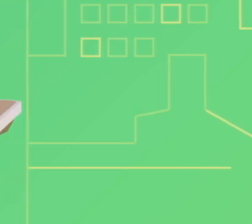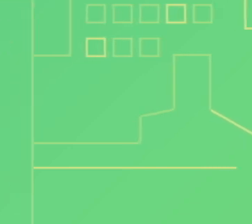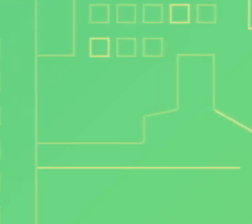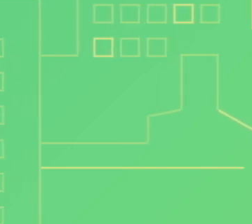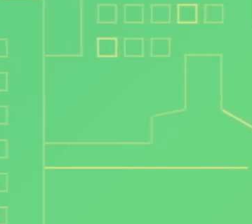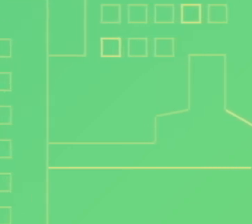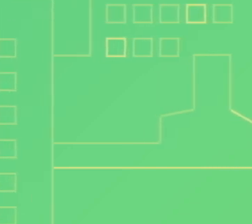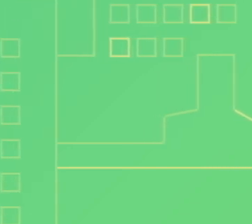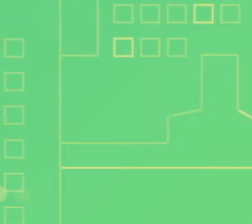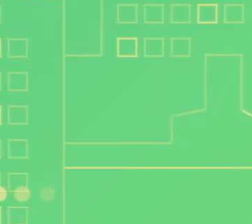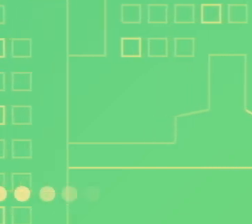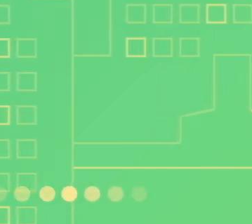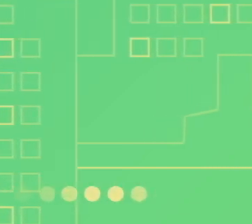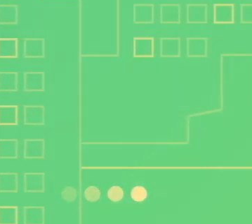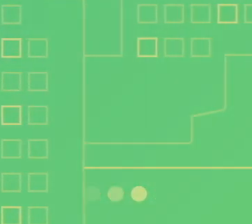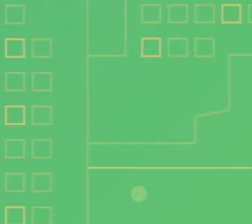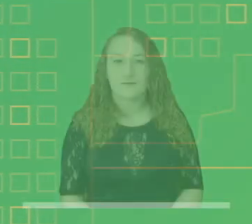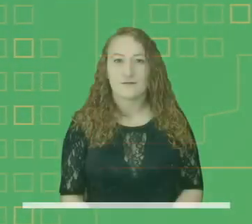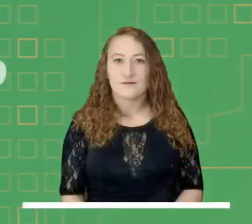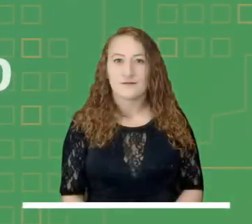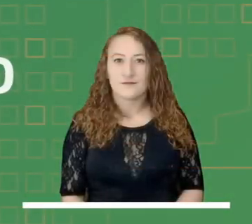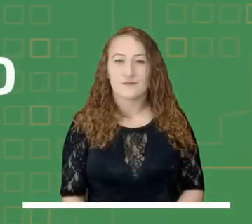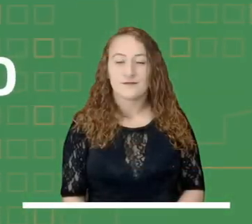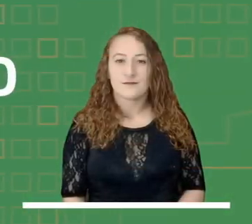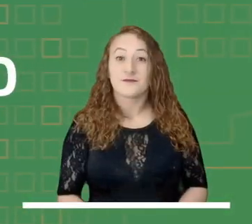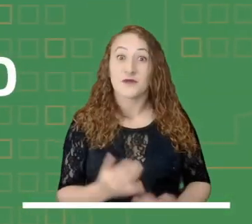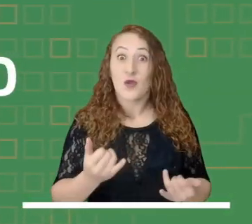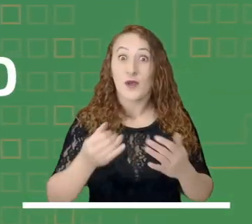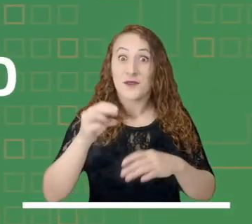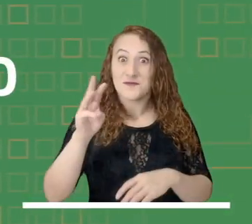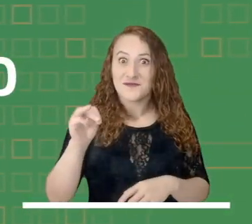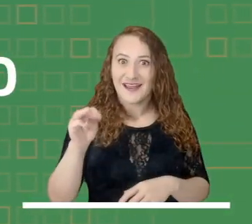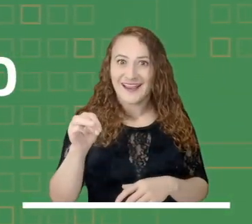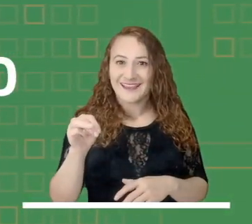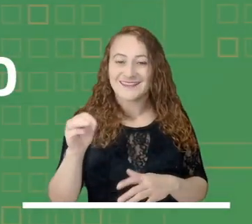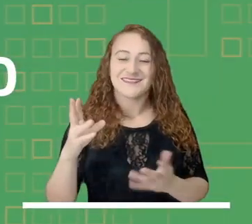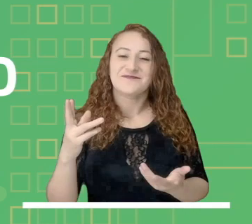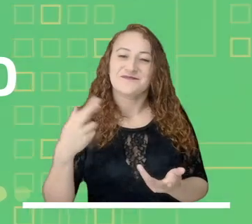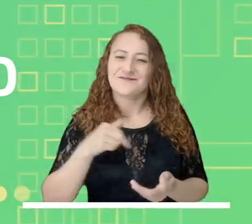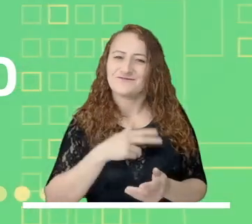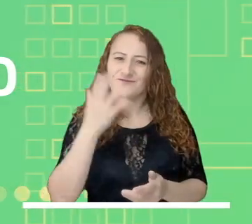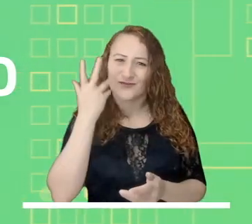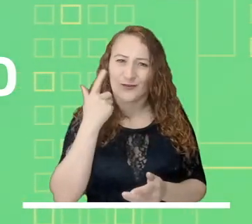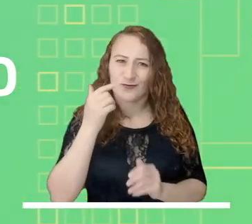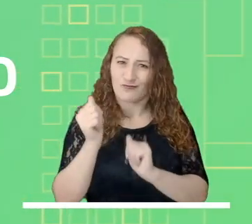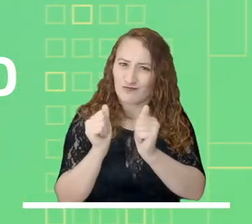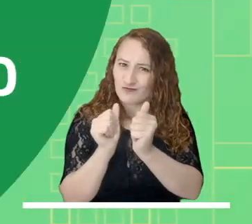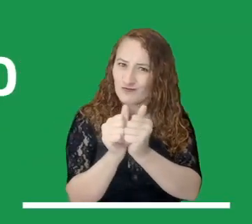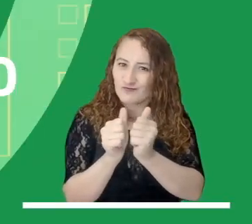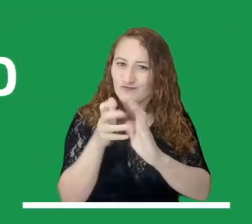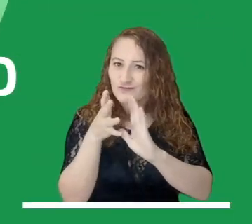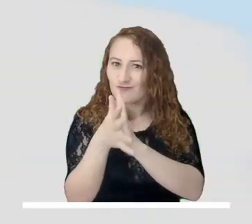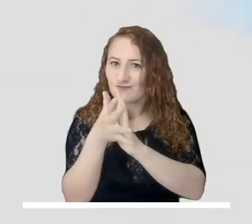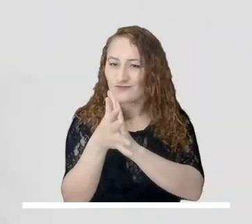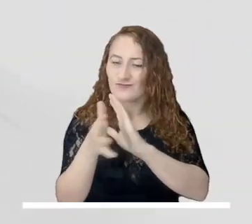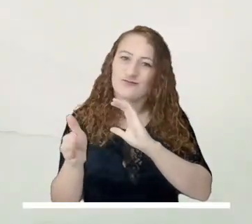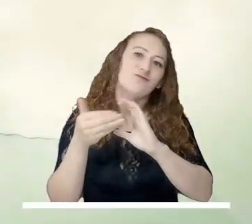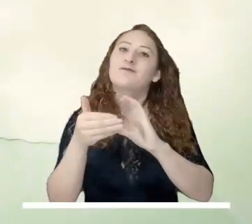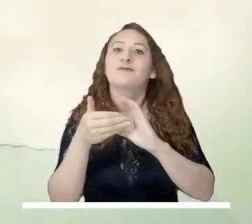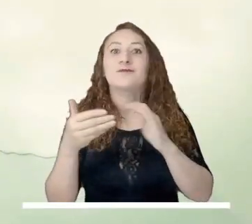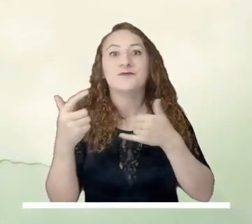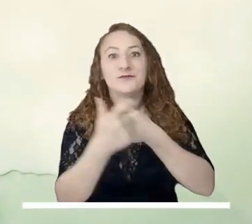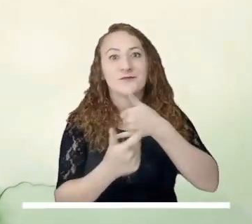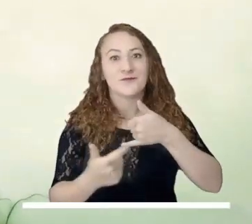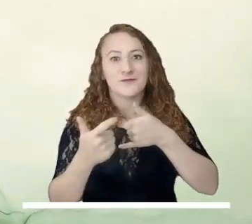Es miércoles y como todos los días, nosotros estamos aquí para acompañarlos en este recorrido meteorológico por cada una de las regiones del